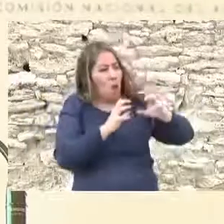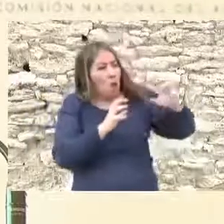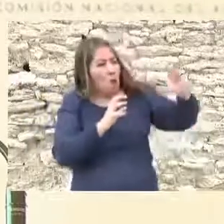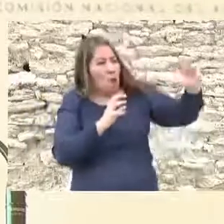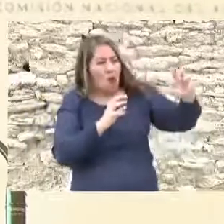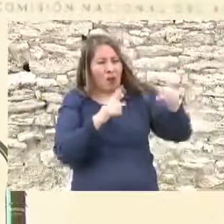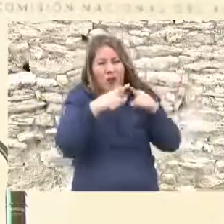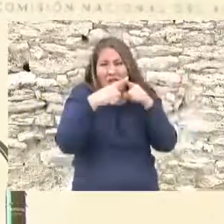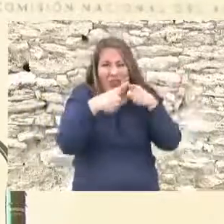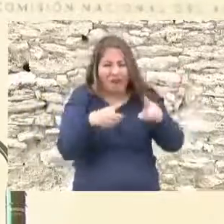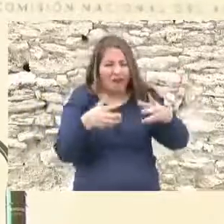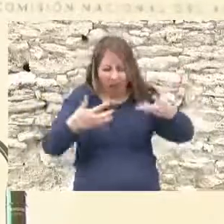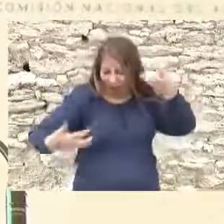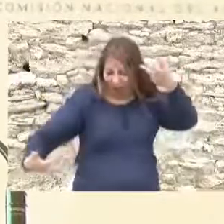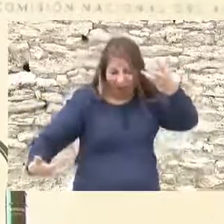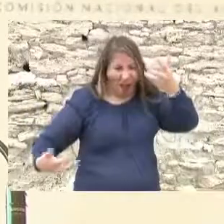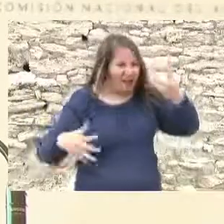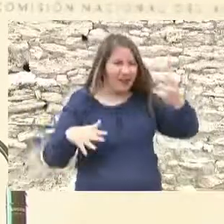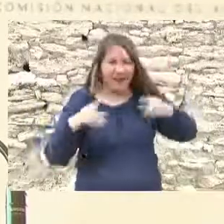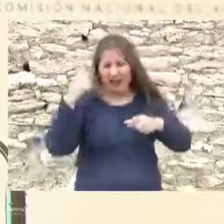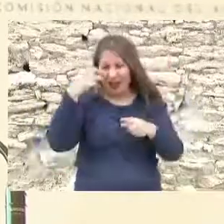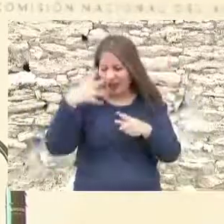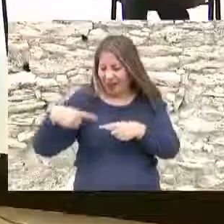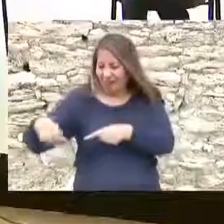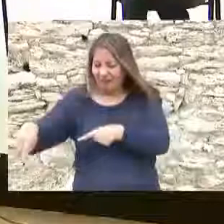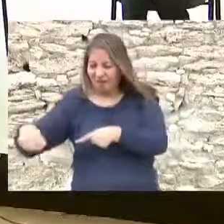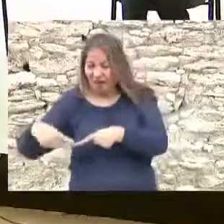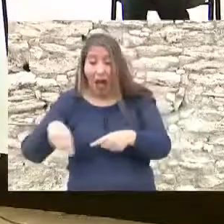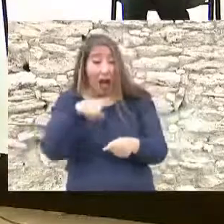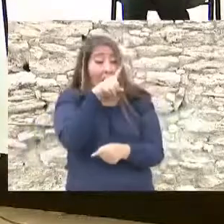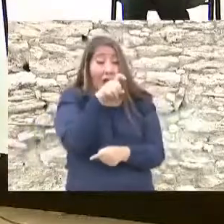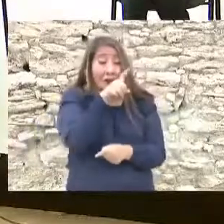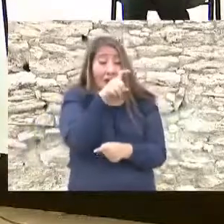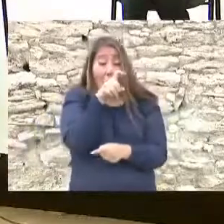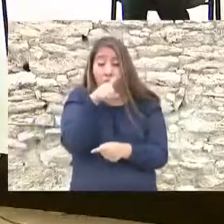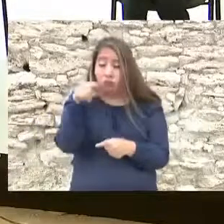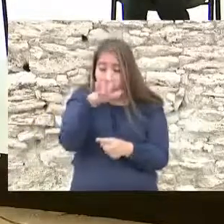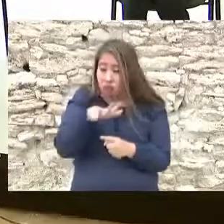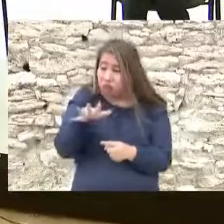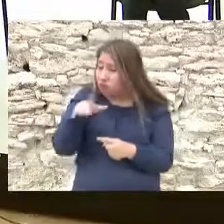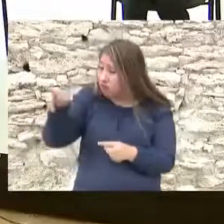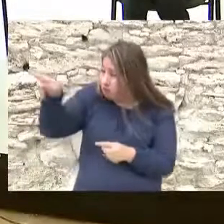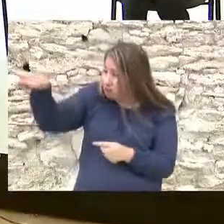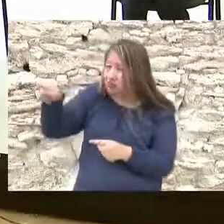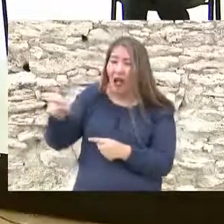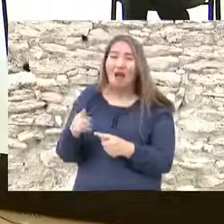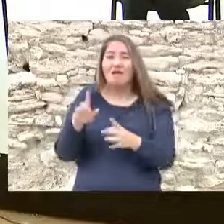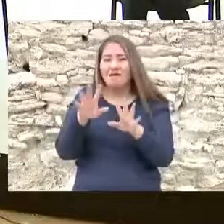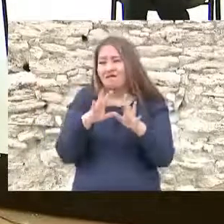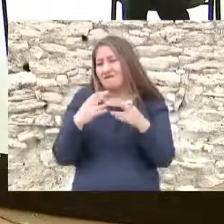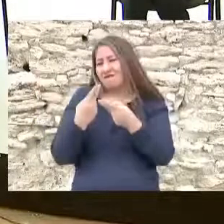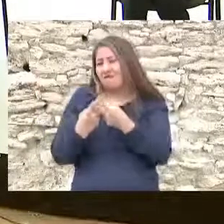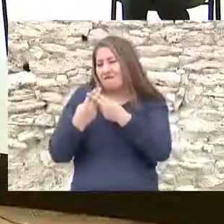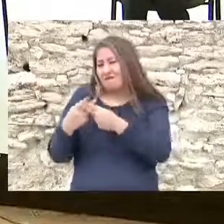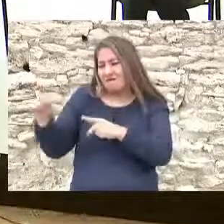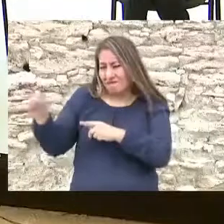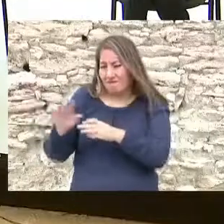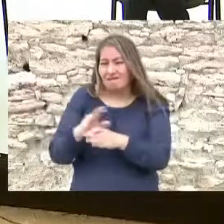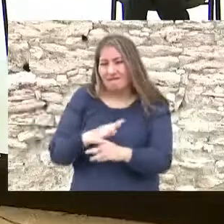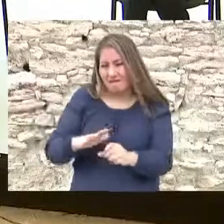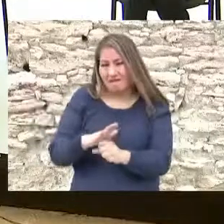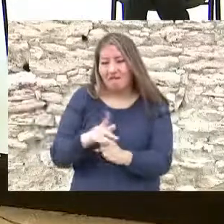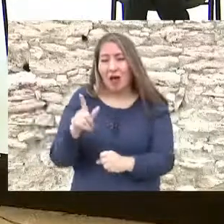unas condiciones muy específicas. En las aguas de esta poza, poza se creó y mantuvo, se